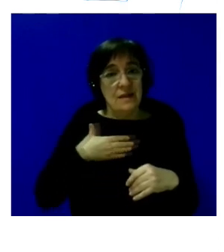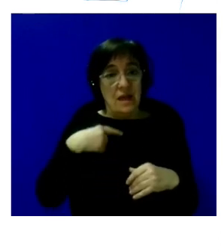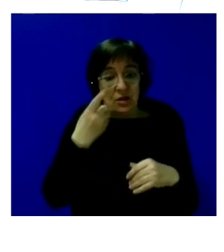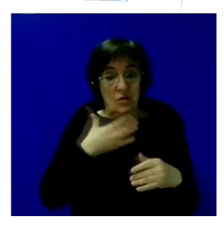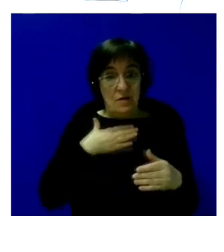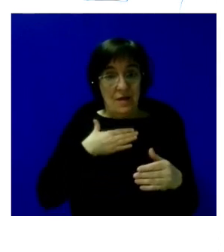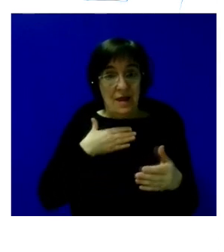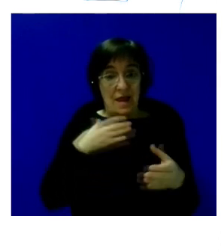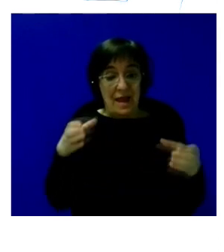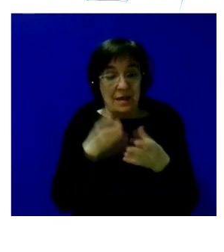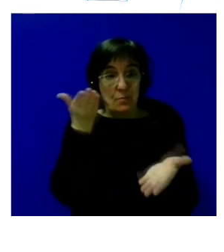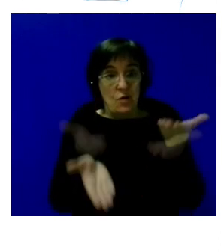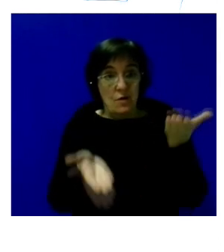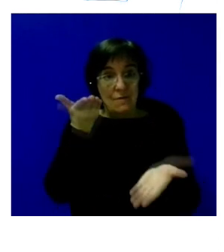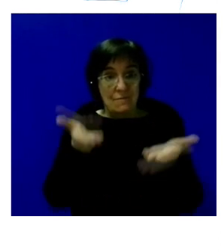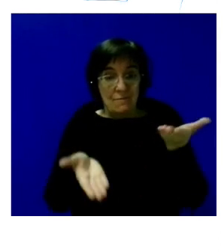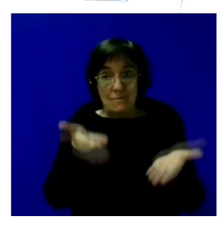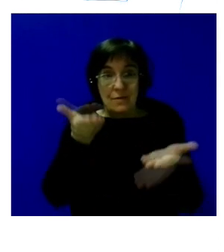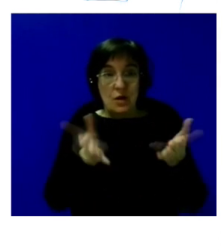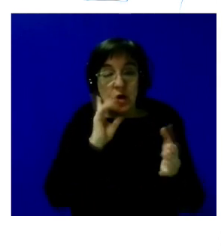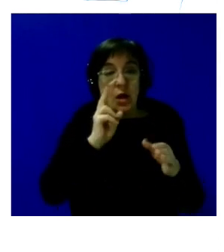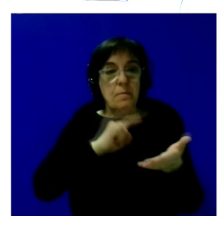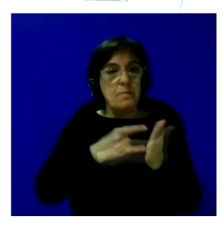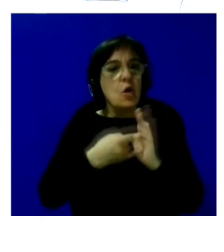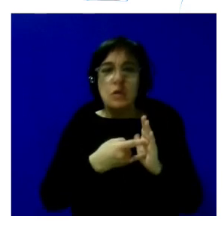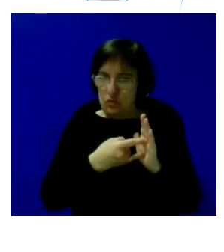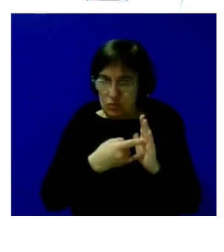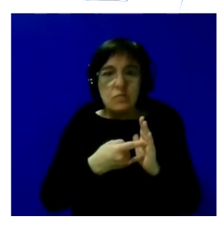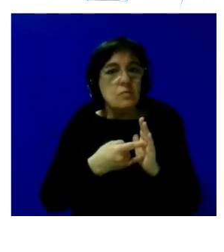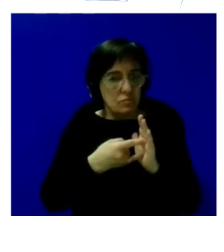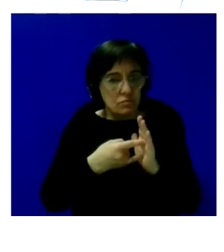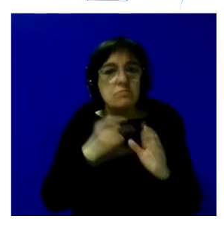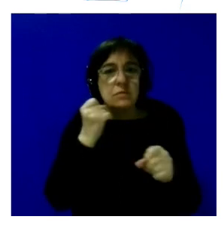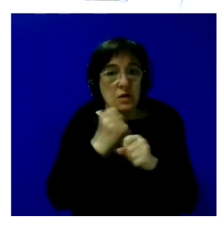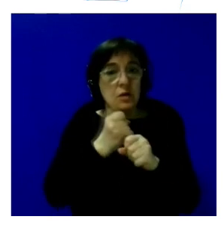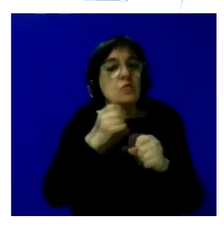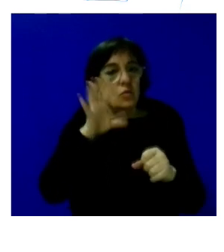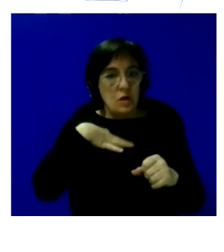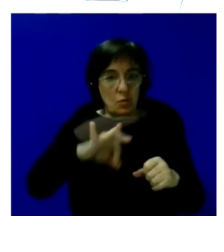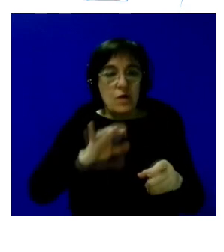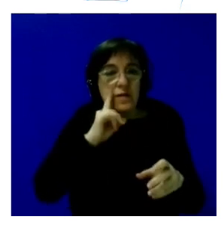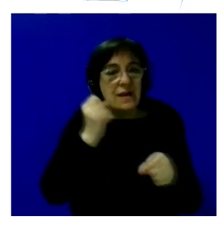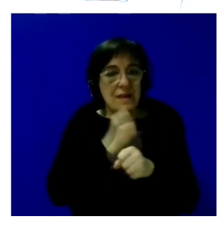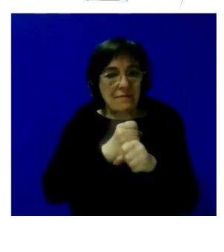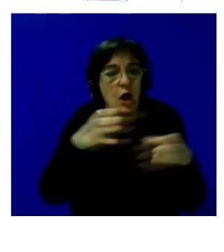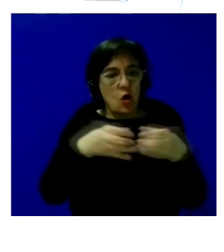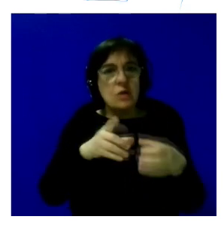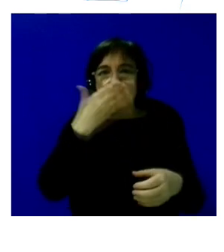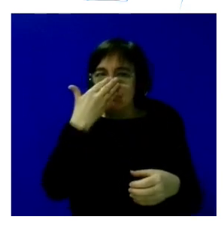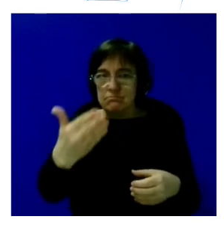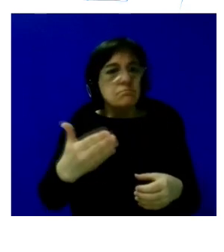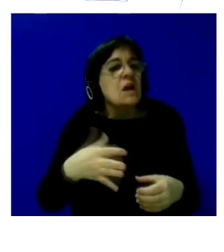evaluador que este proyecto es pertinente que trabajar con este colectivo entendemos que merece la pena